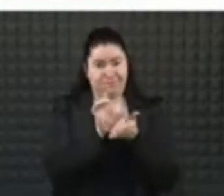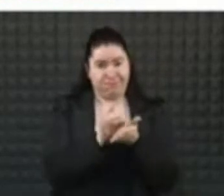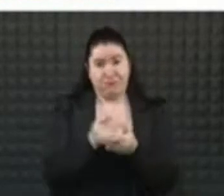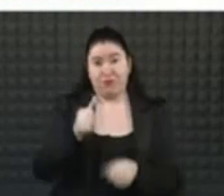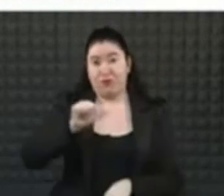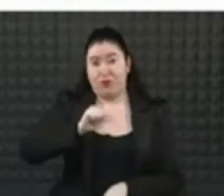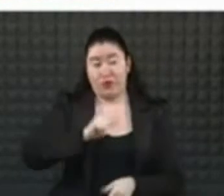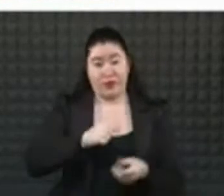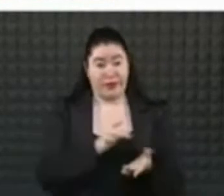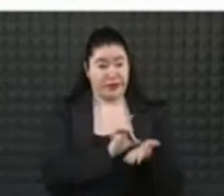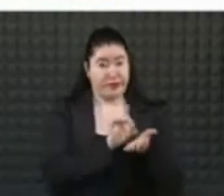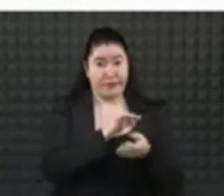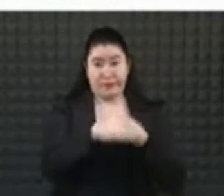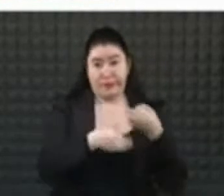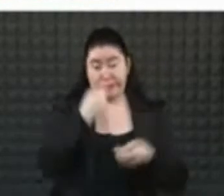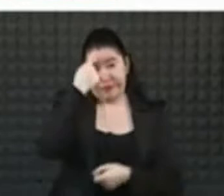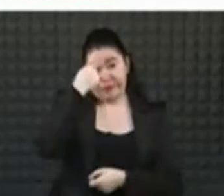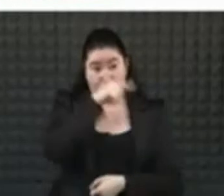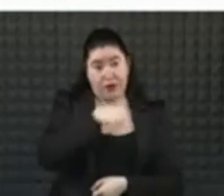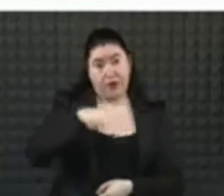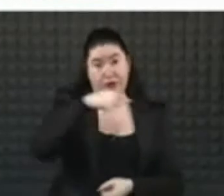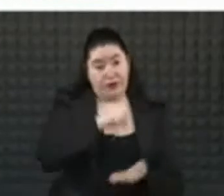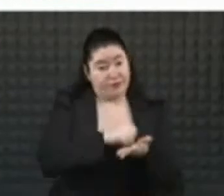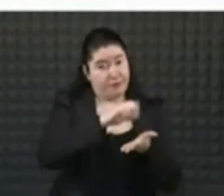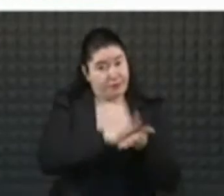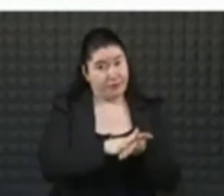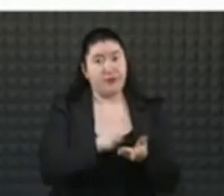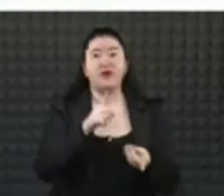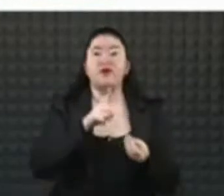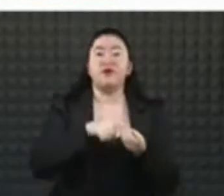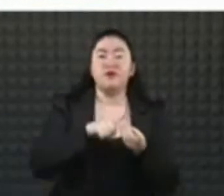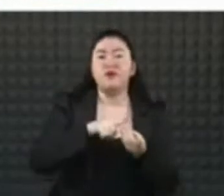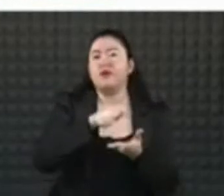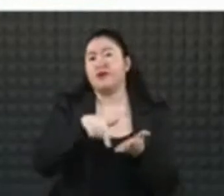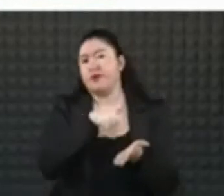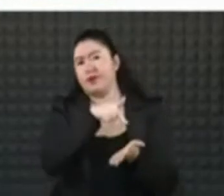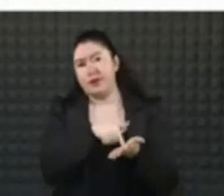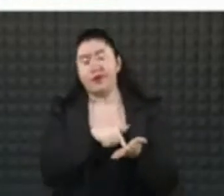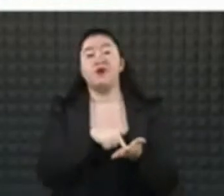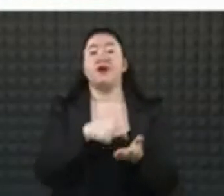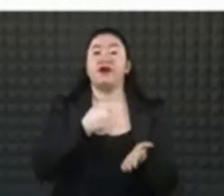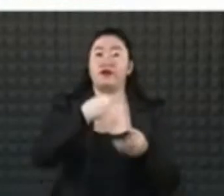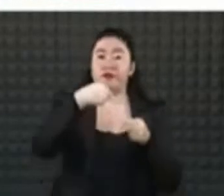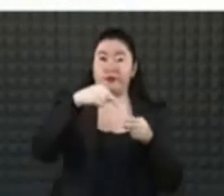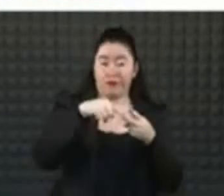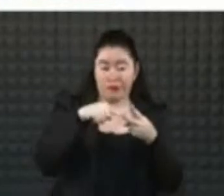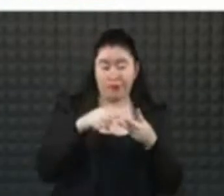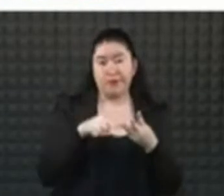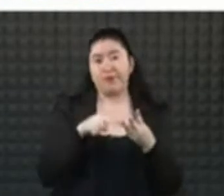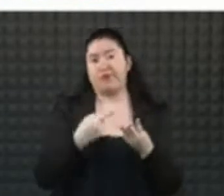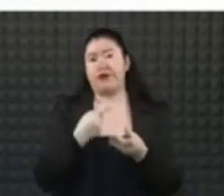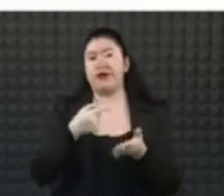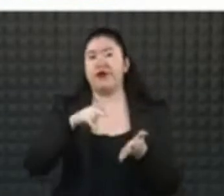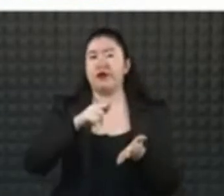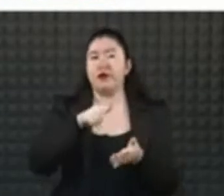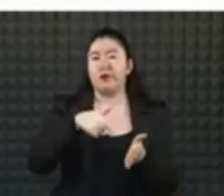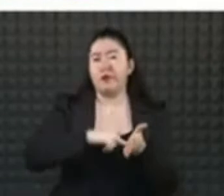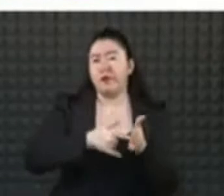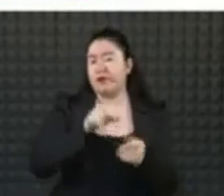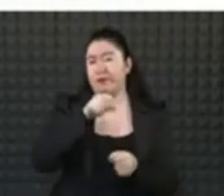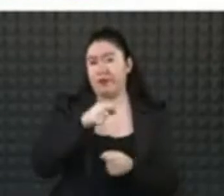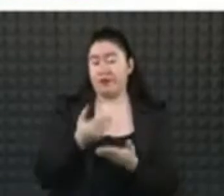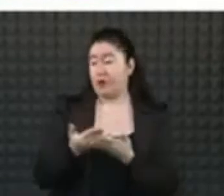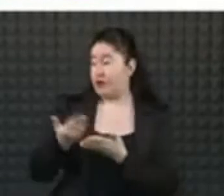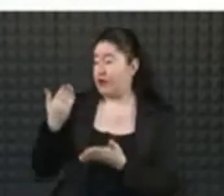y el horario para que cada quien tenga su cita personalizada. Les pedimos también, como en las previas 21 fases, asistir